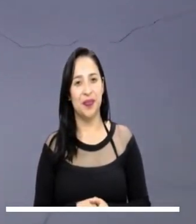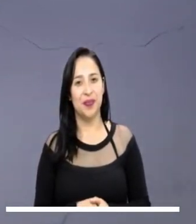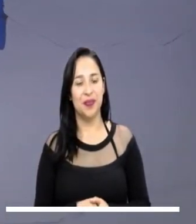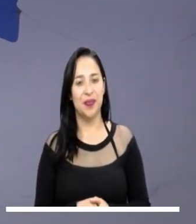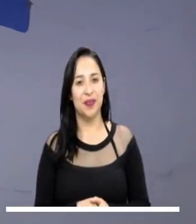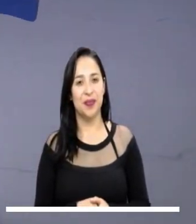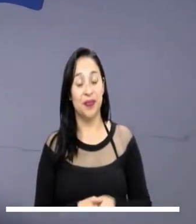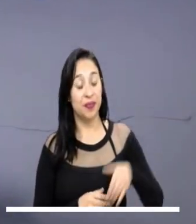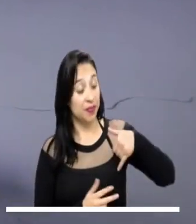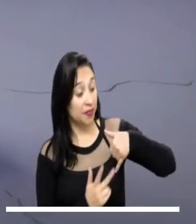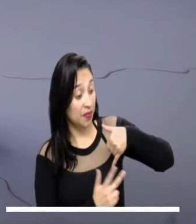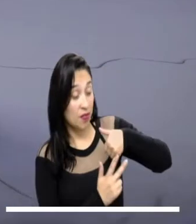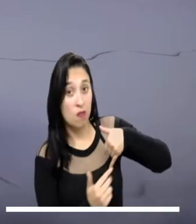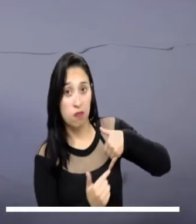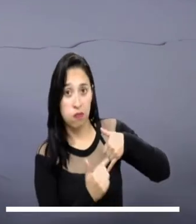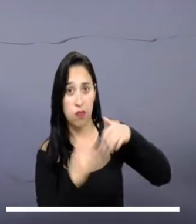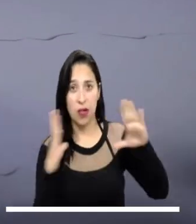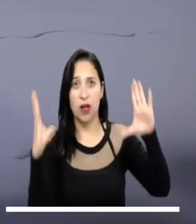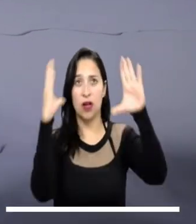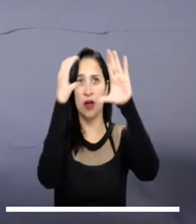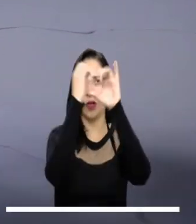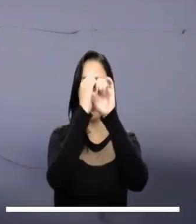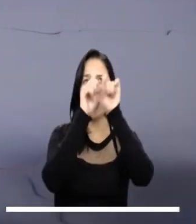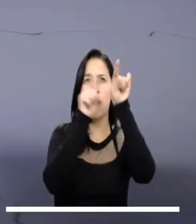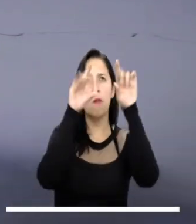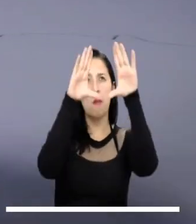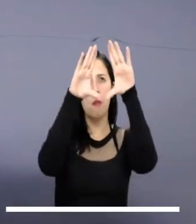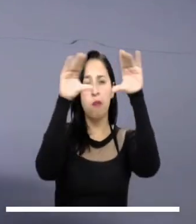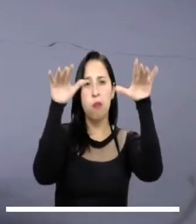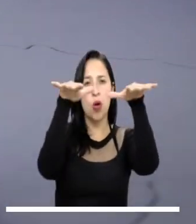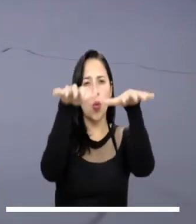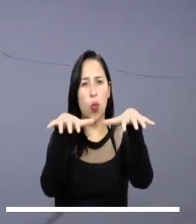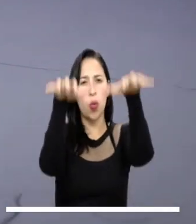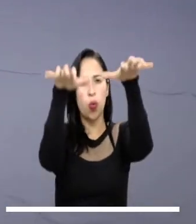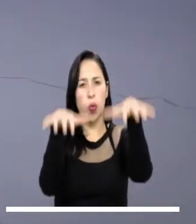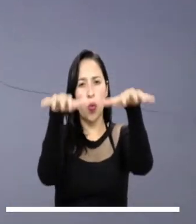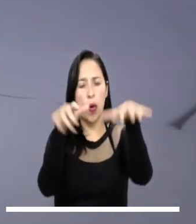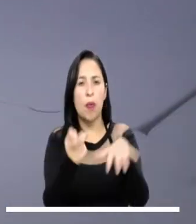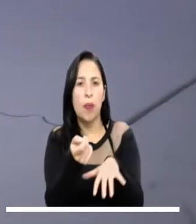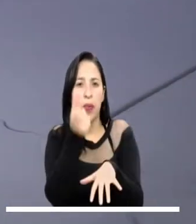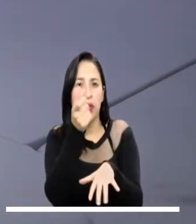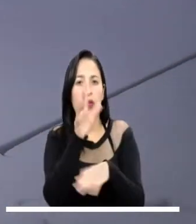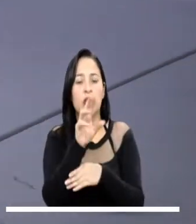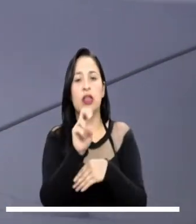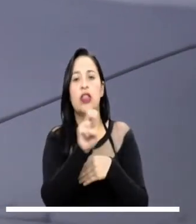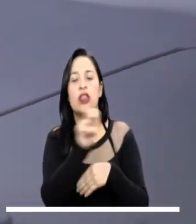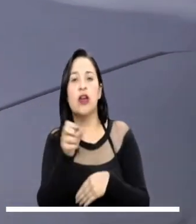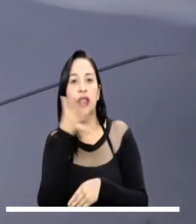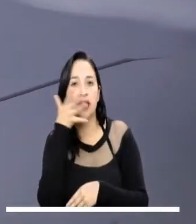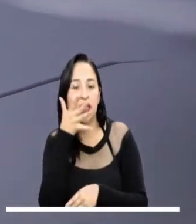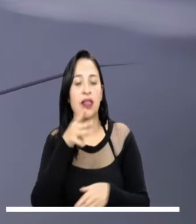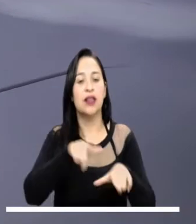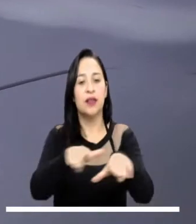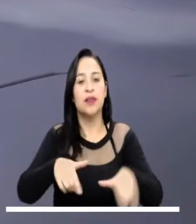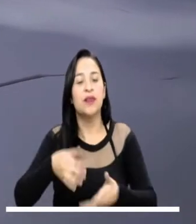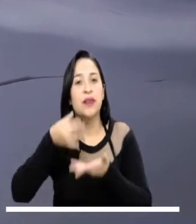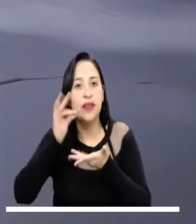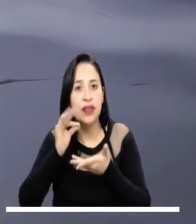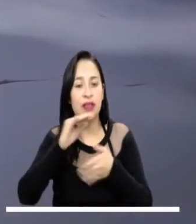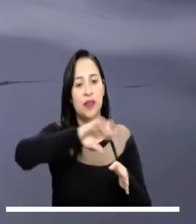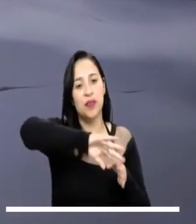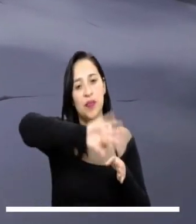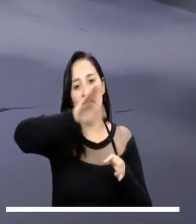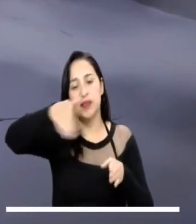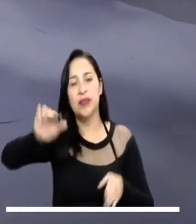En la región andina, anochece con un cielo encapotado y algunas lluvias de corta duración en Norte de Santander, Eje Cafetero y en las